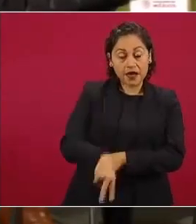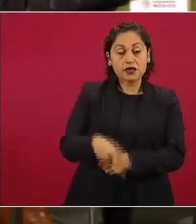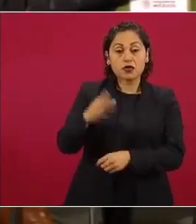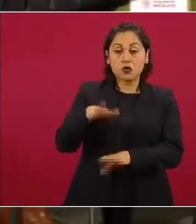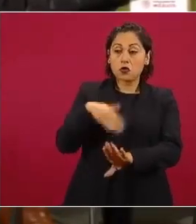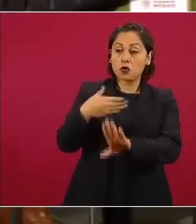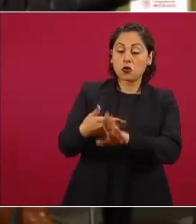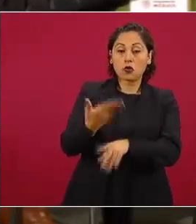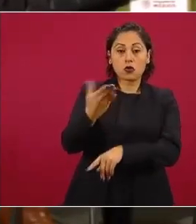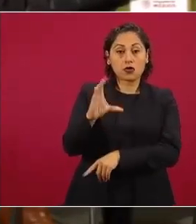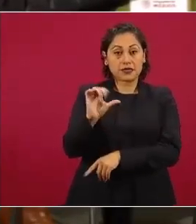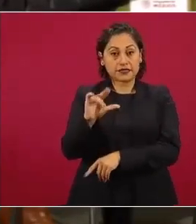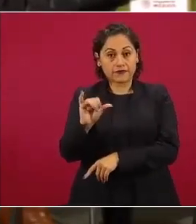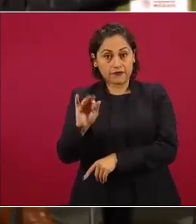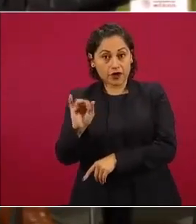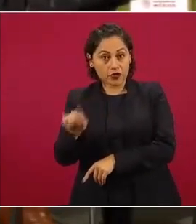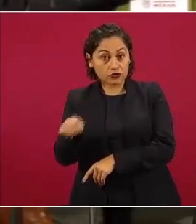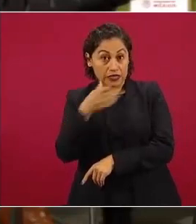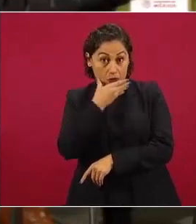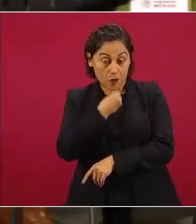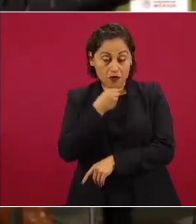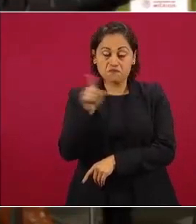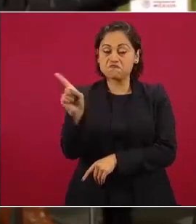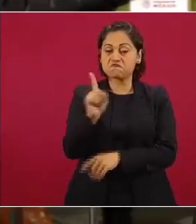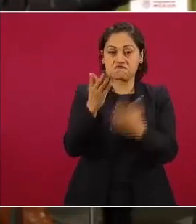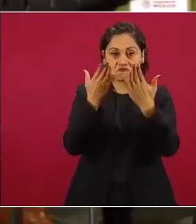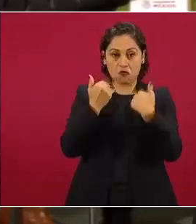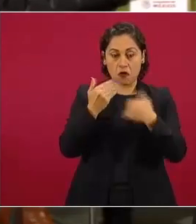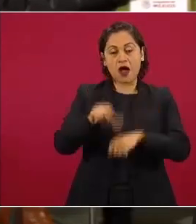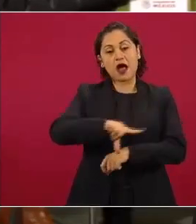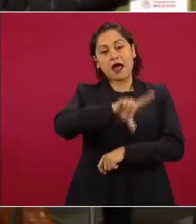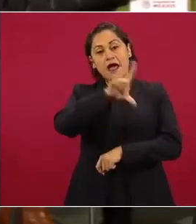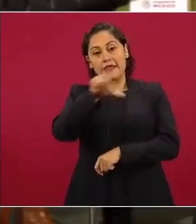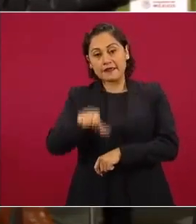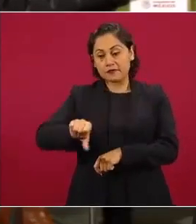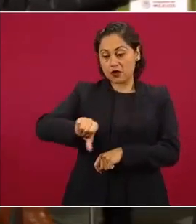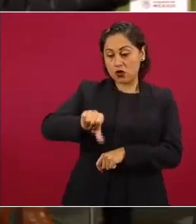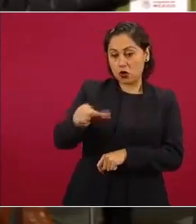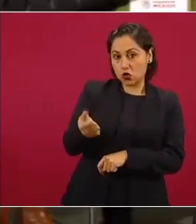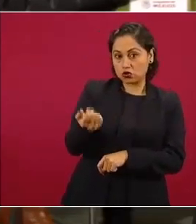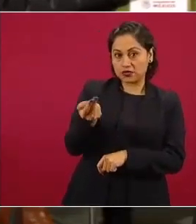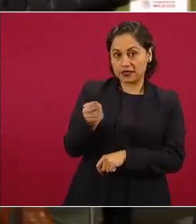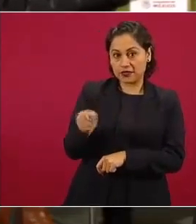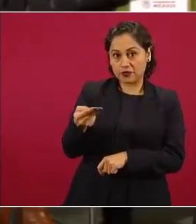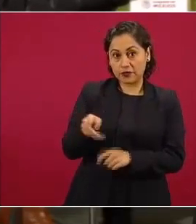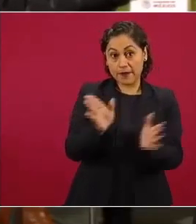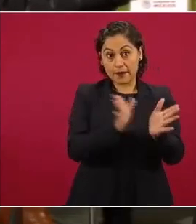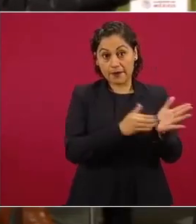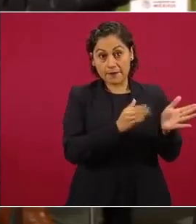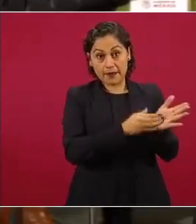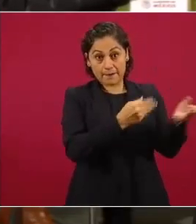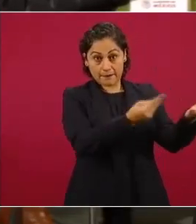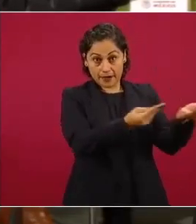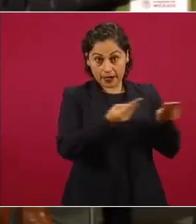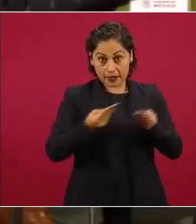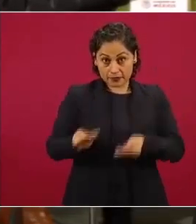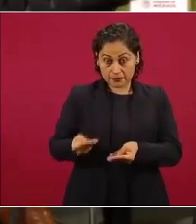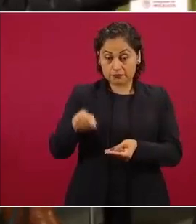Cienfuegos el 11 llegó este documento de Estados Unidos hace unos días